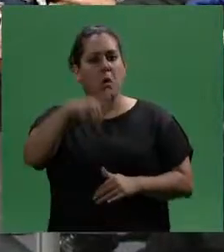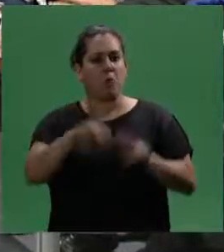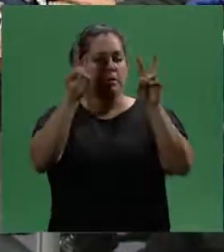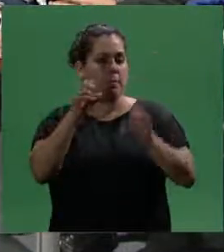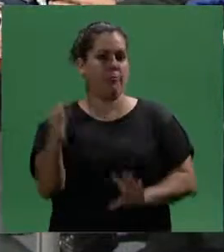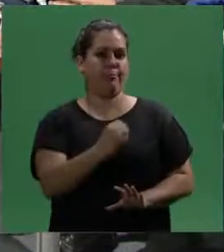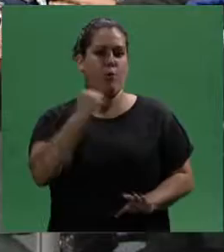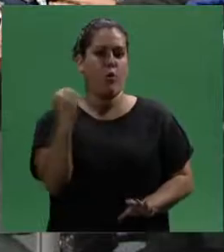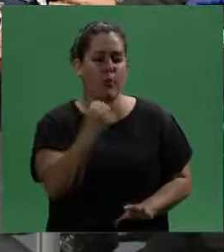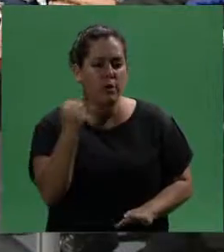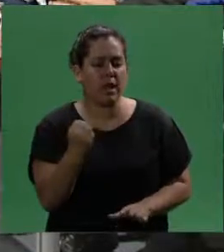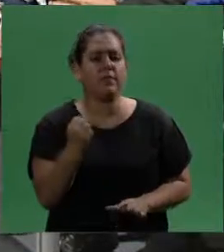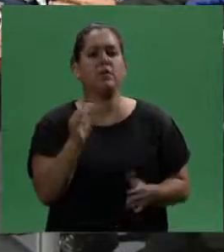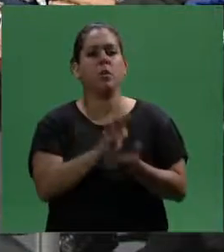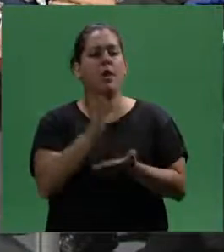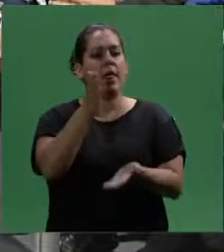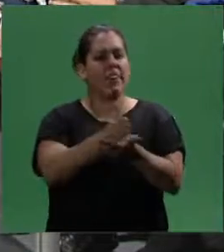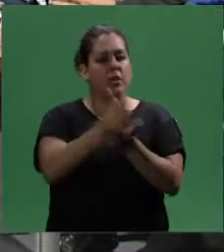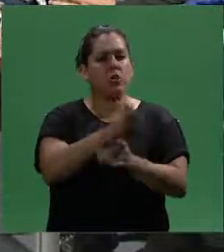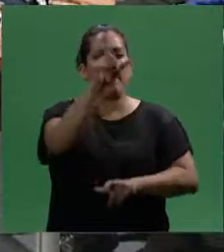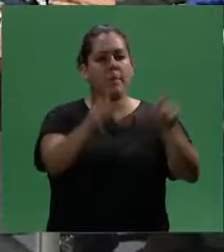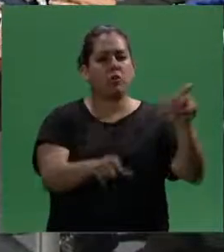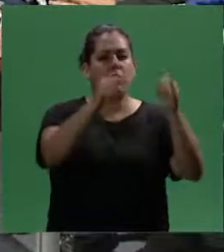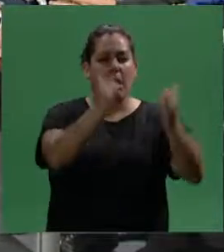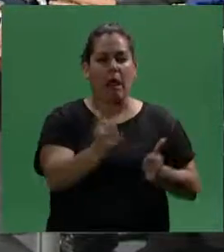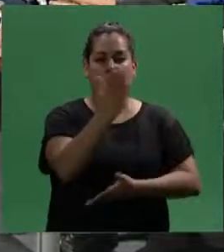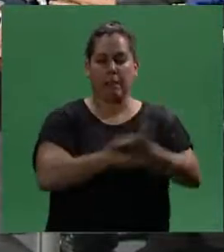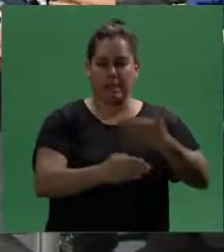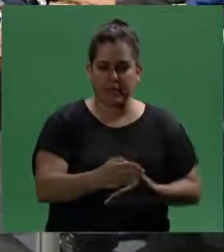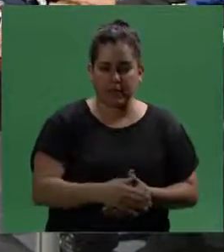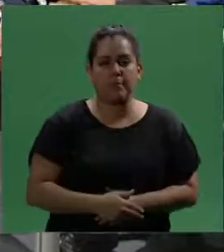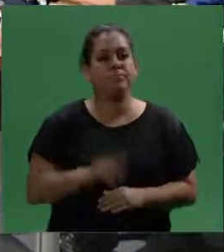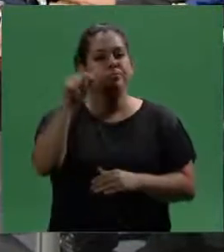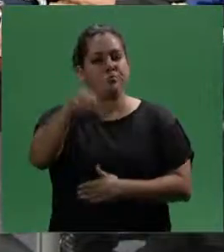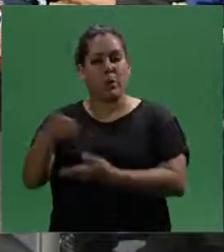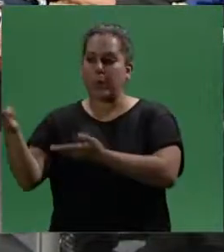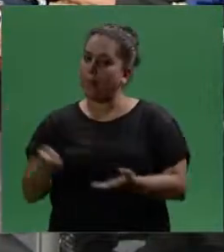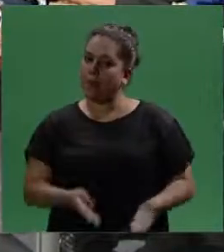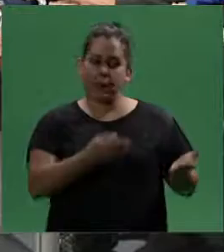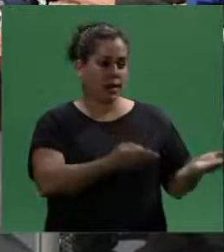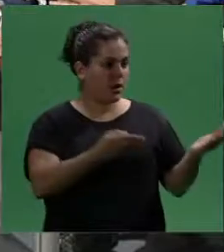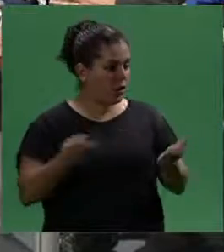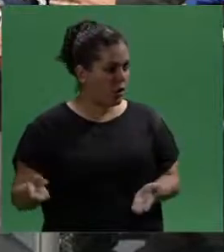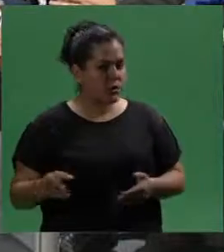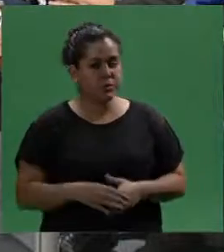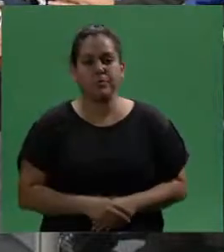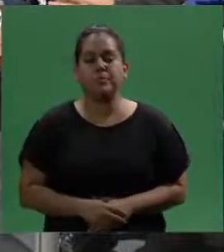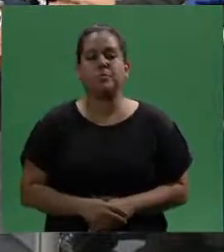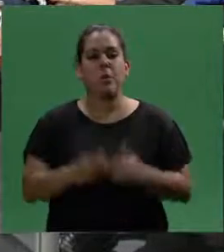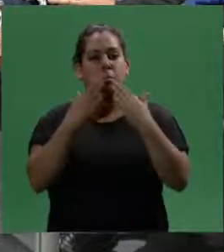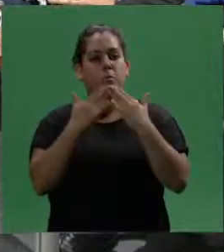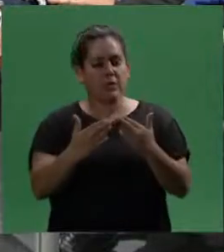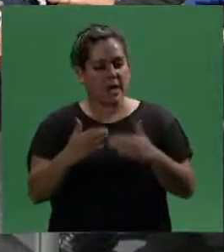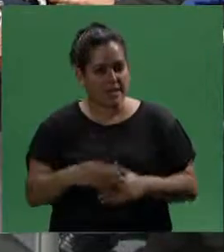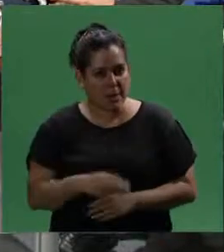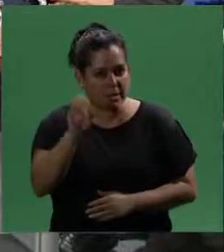Vamos a tratar un tema muy importante, es los derechos de las personas con discapacidad. Le doy las bienvenidas a mis invitados, bienvenidos a todos.